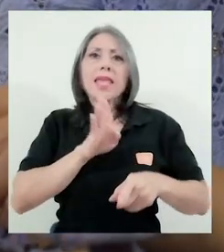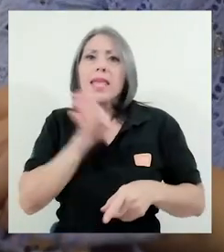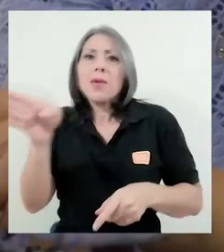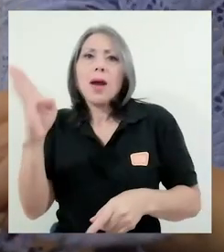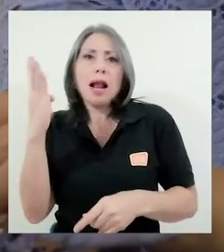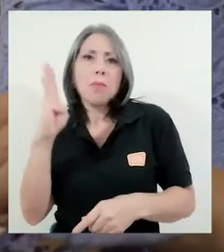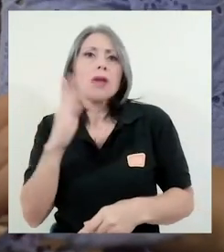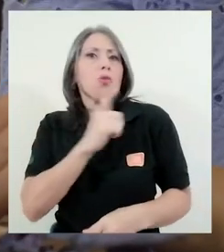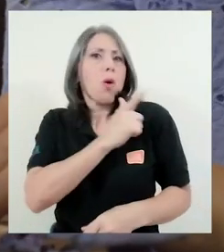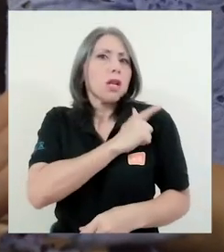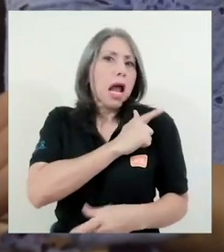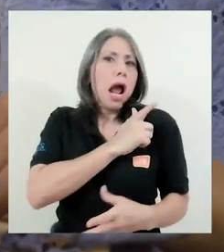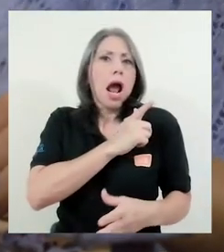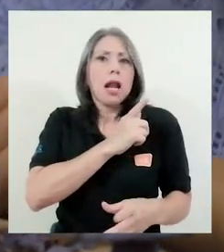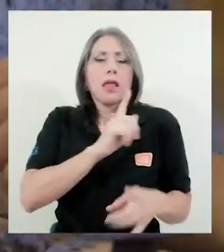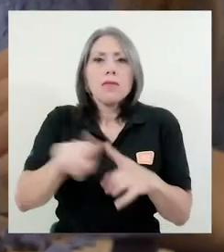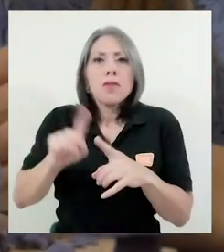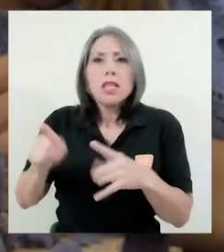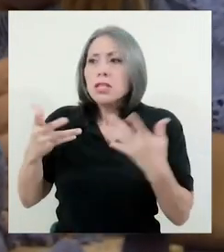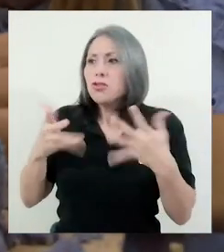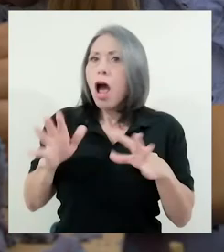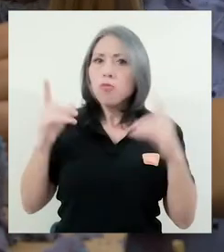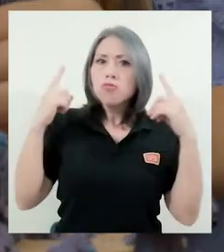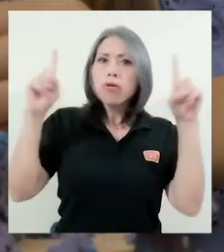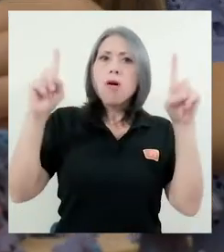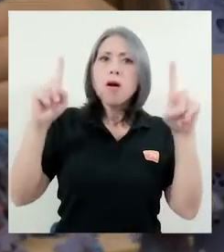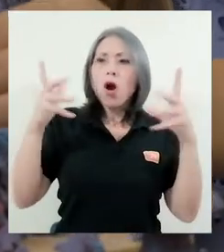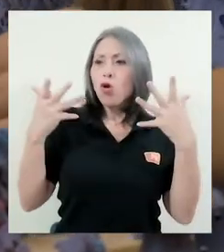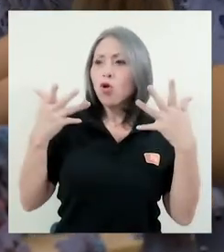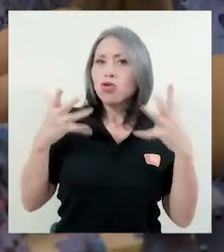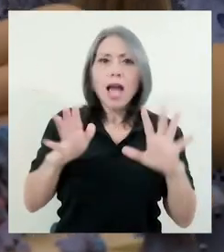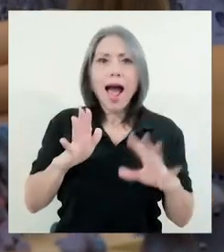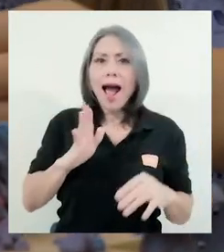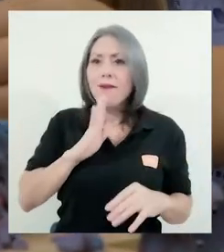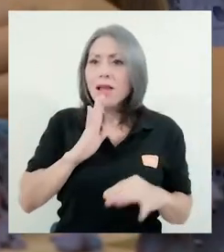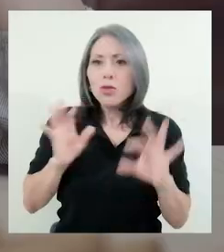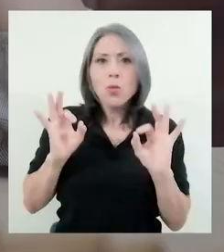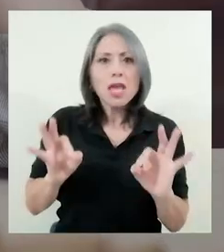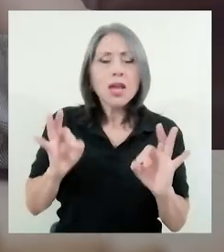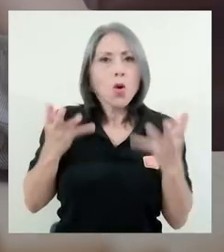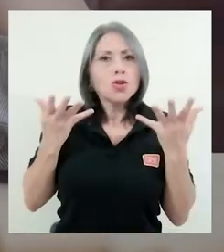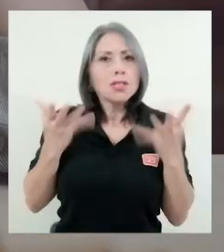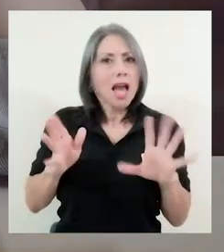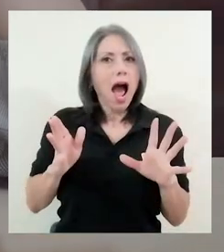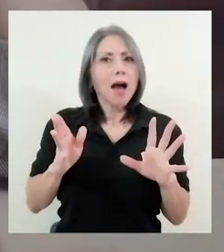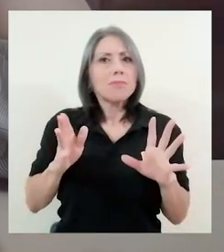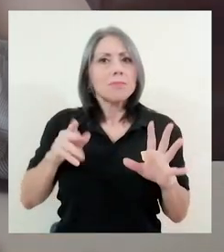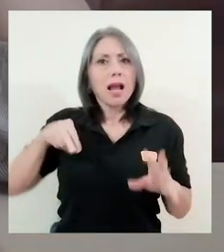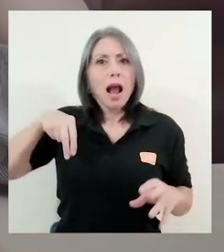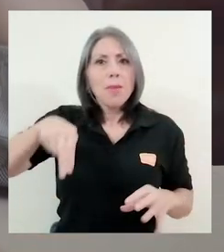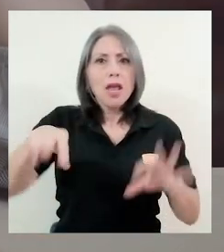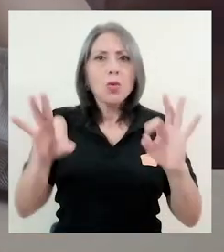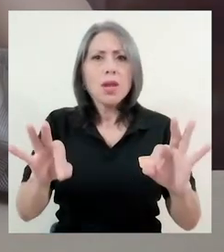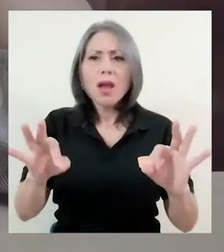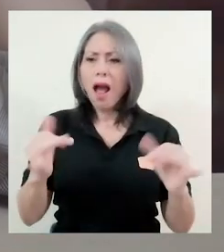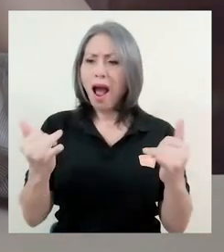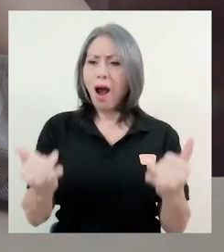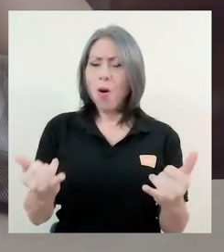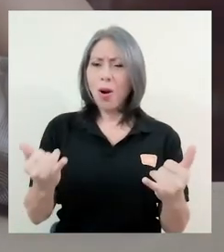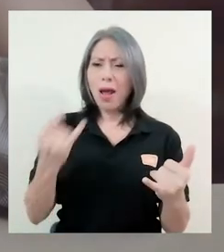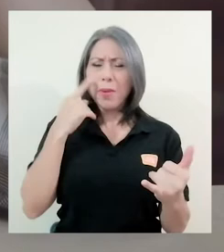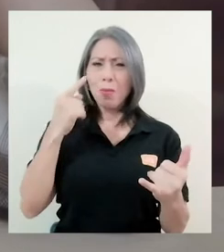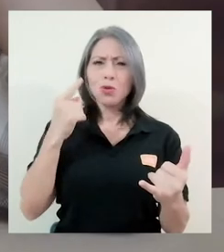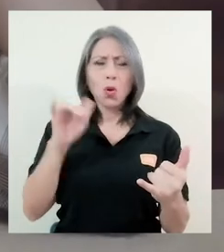estaban hablando bien, o estaban ya caminando, que puedan tener algún comportamiento que nosotros